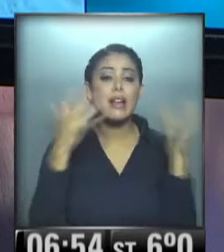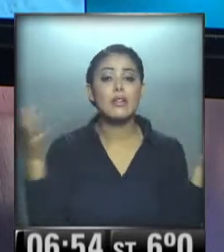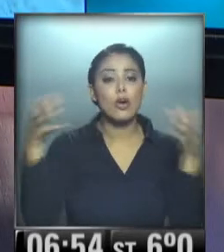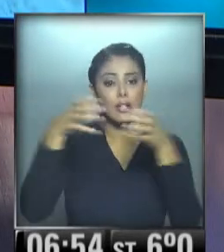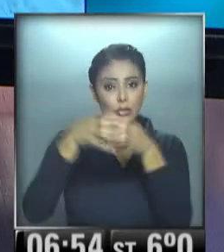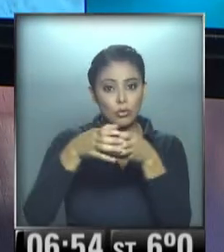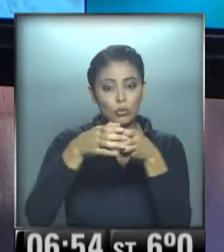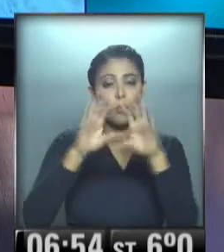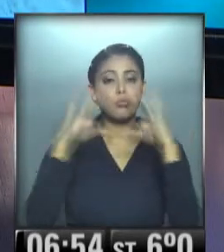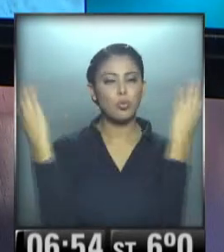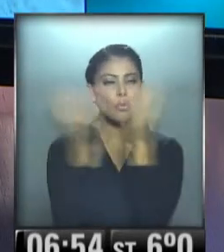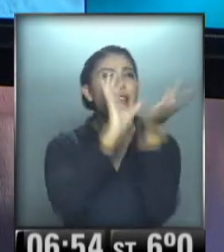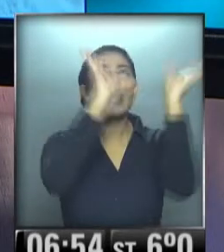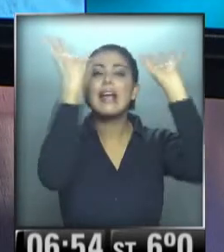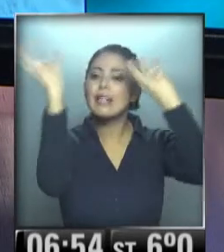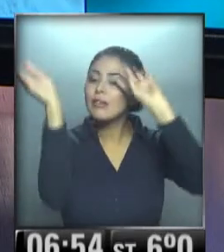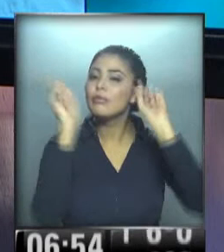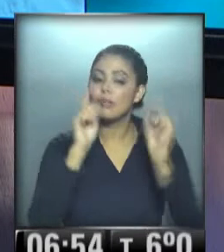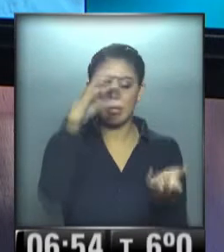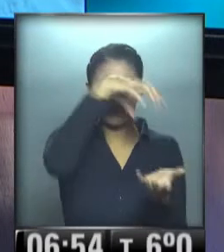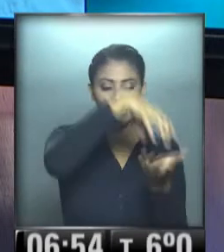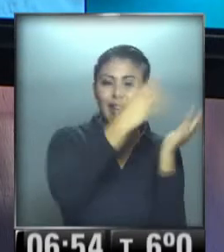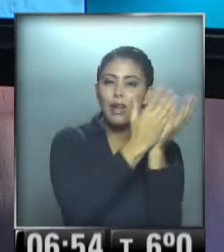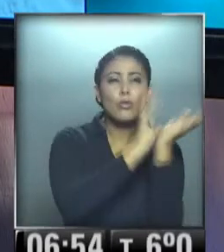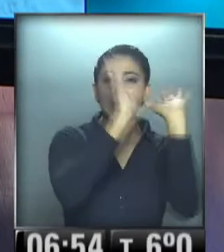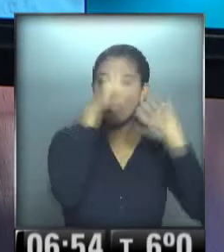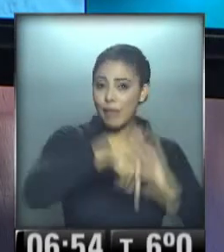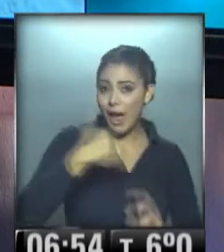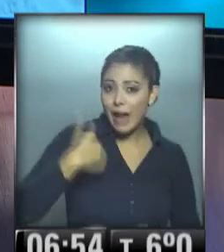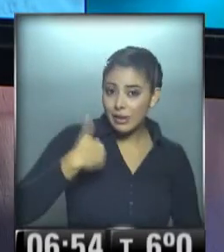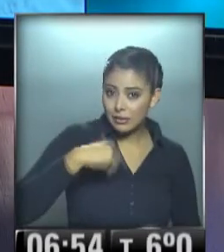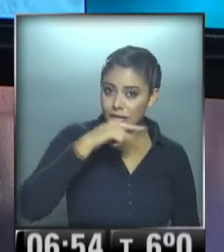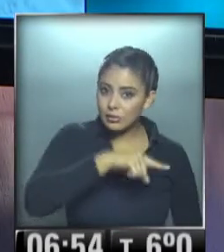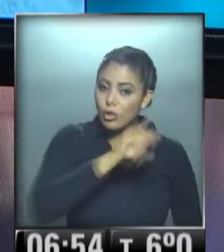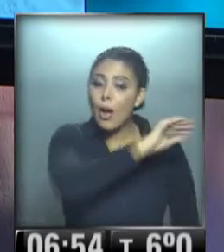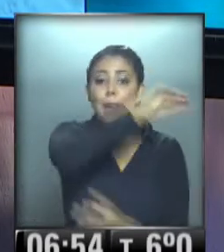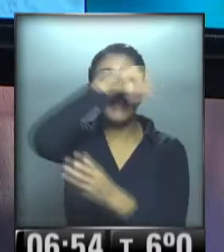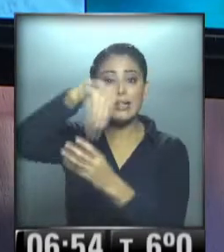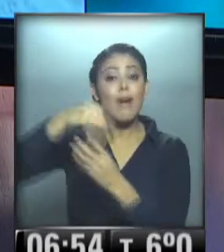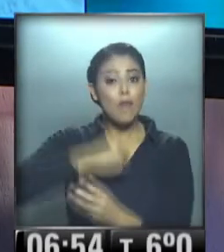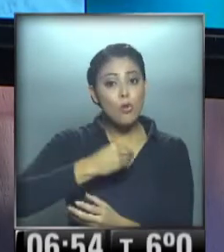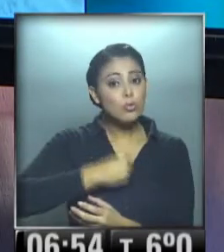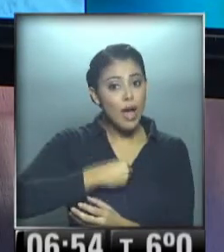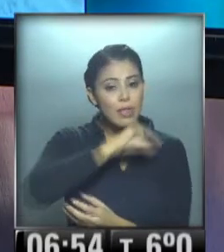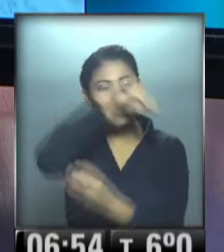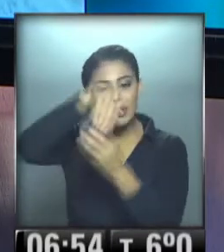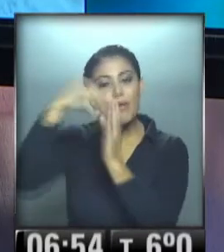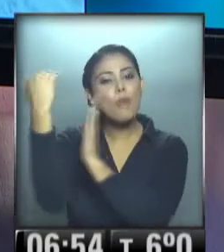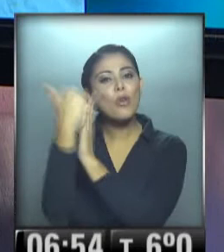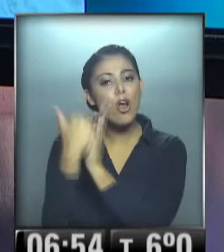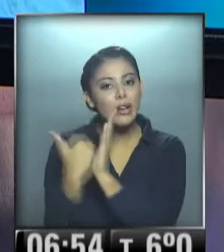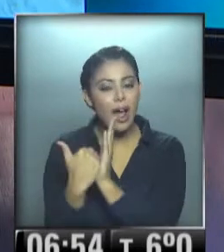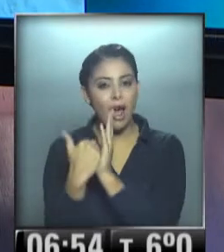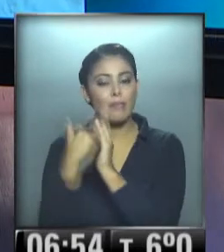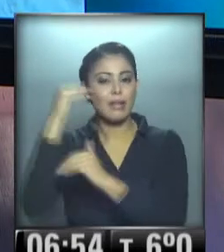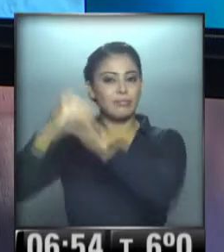Meteorológica Mundial. El Servicio Meteorológico Nacional de nuestro país participa voluntariamente en un programa que se